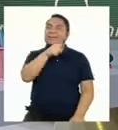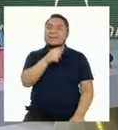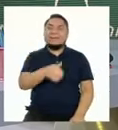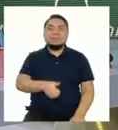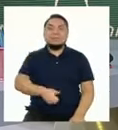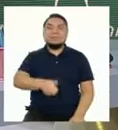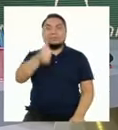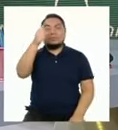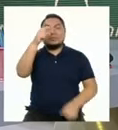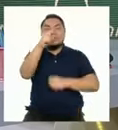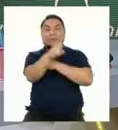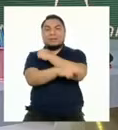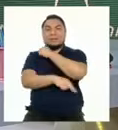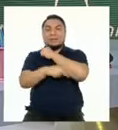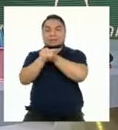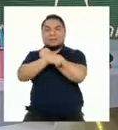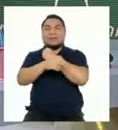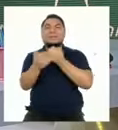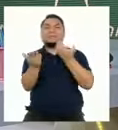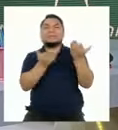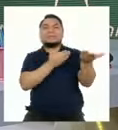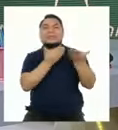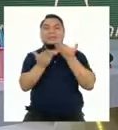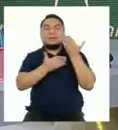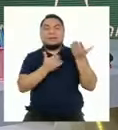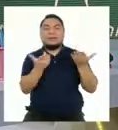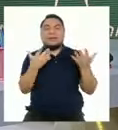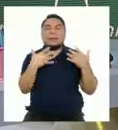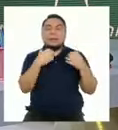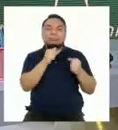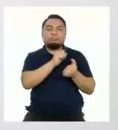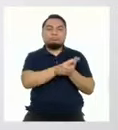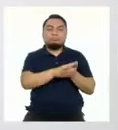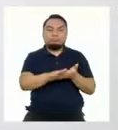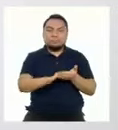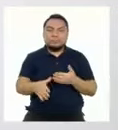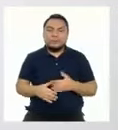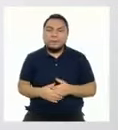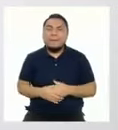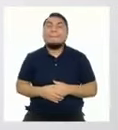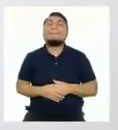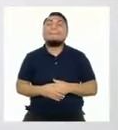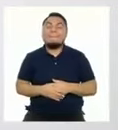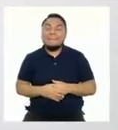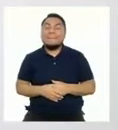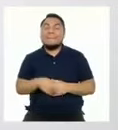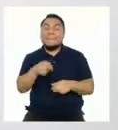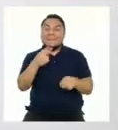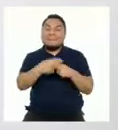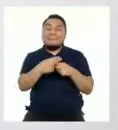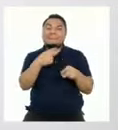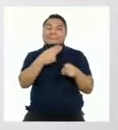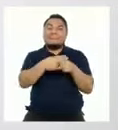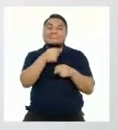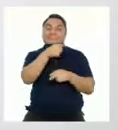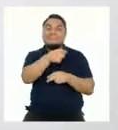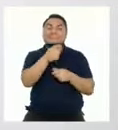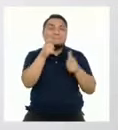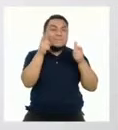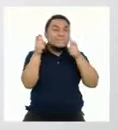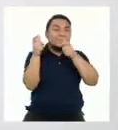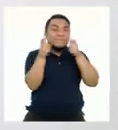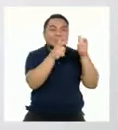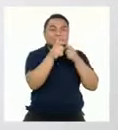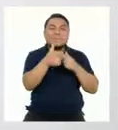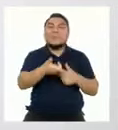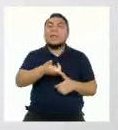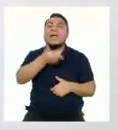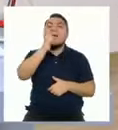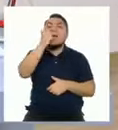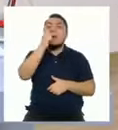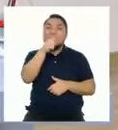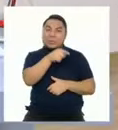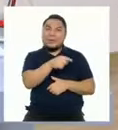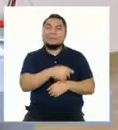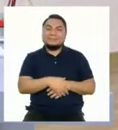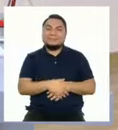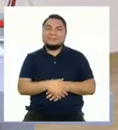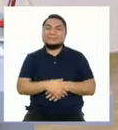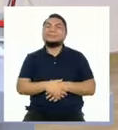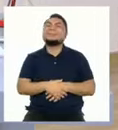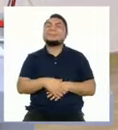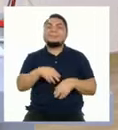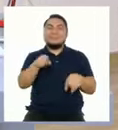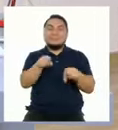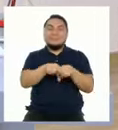Superintendencia Nacional de Servicios de Sañamiento o también conocida como la Reguladora del Agua Potable.